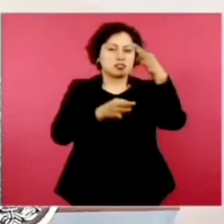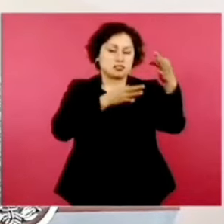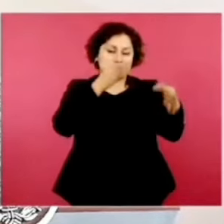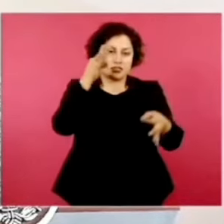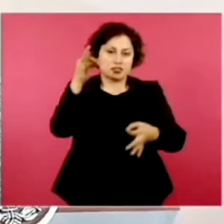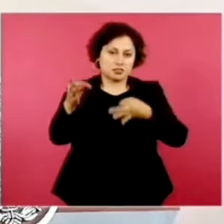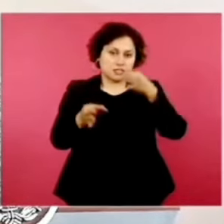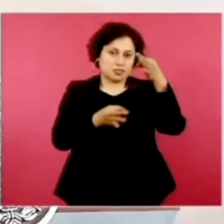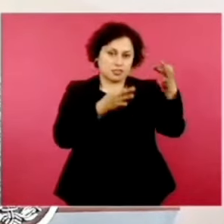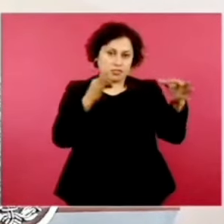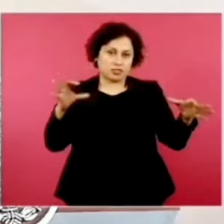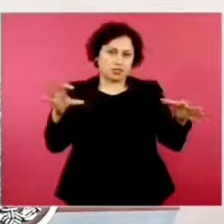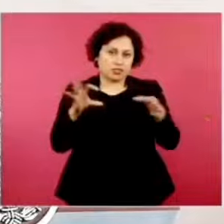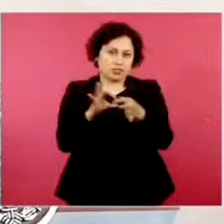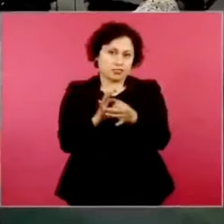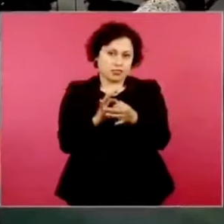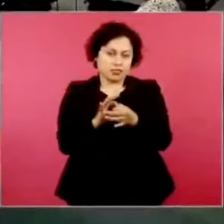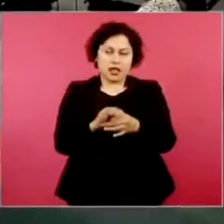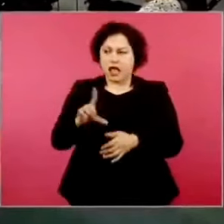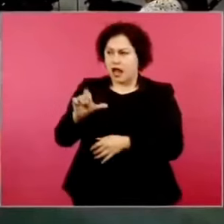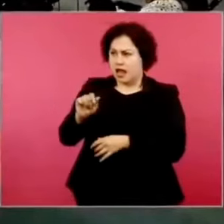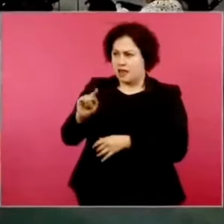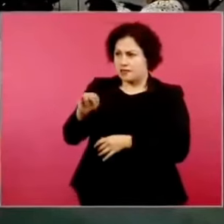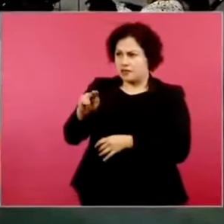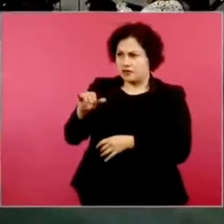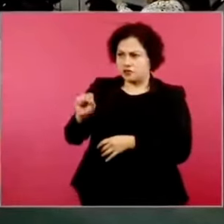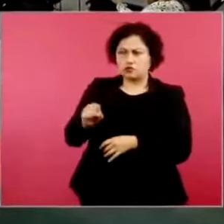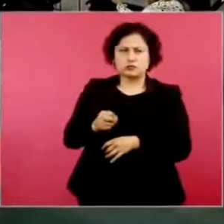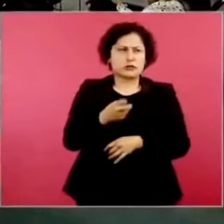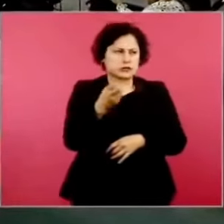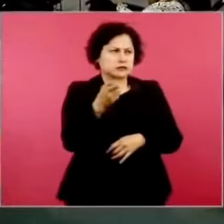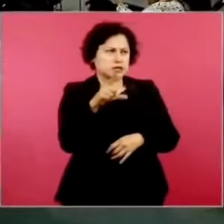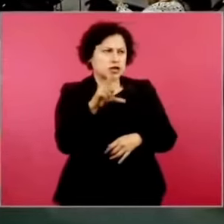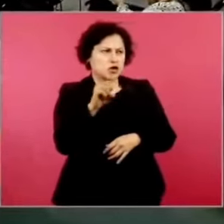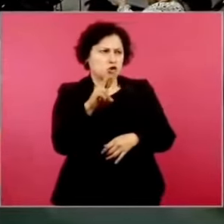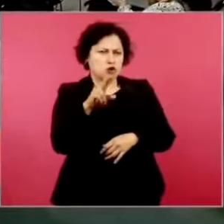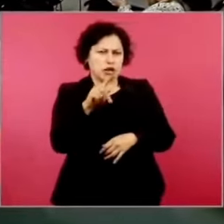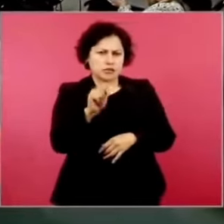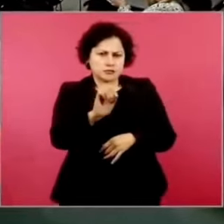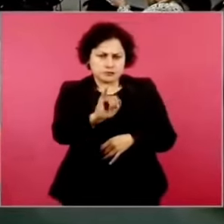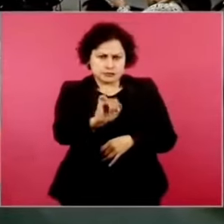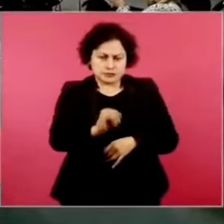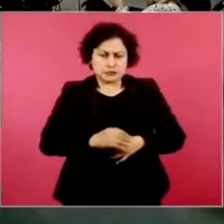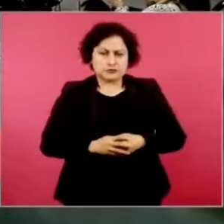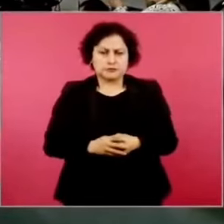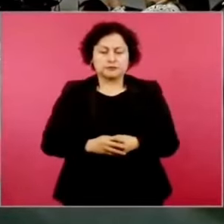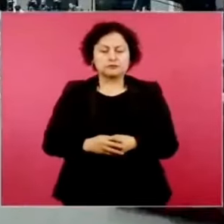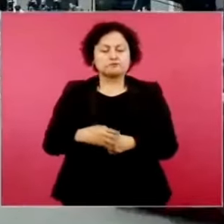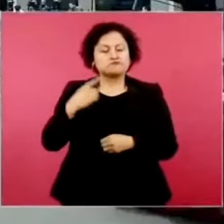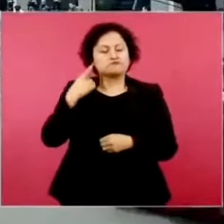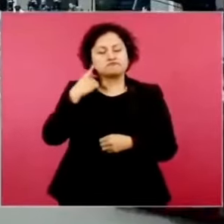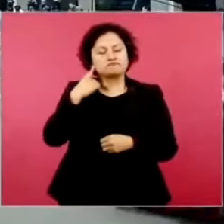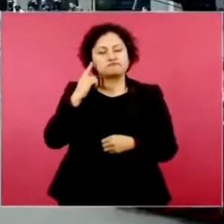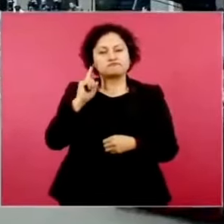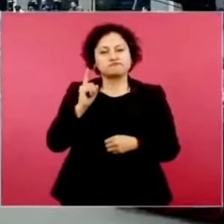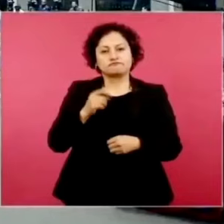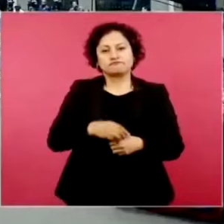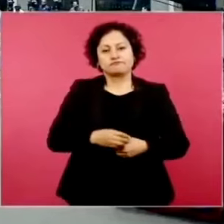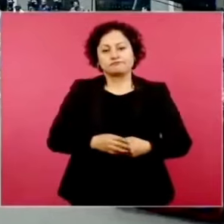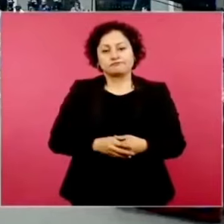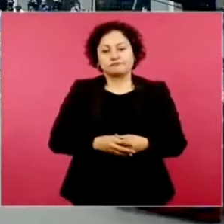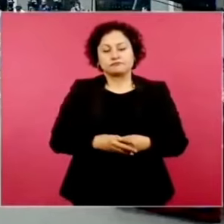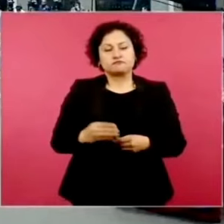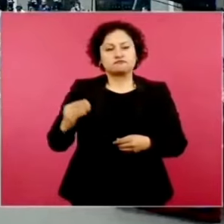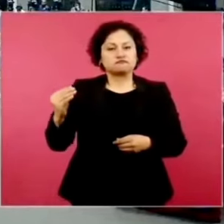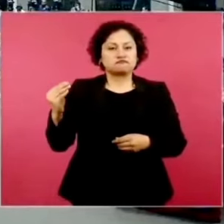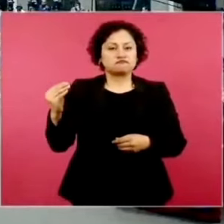¿Latinos? De Lórez de Molas, sí. Ya había pasado por ahí, pero se